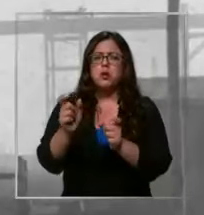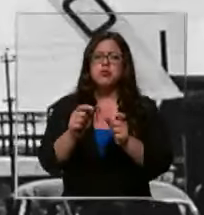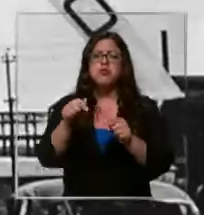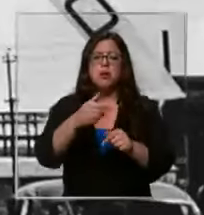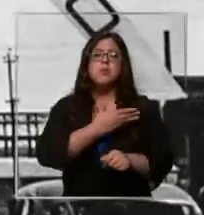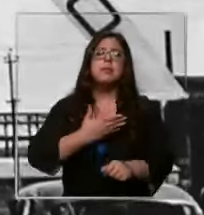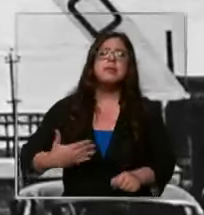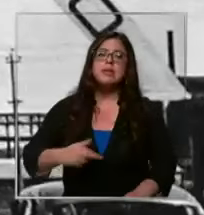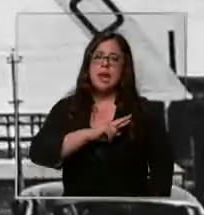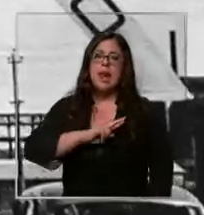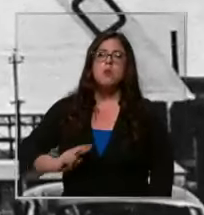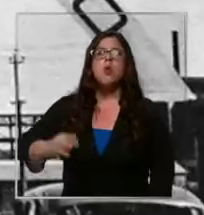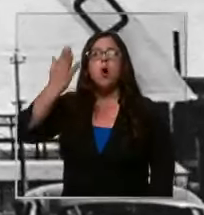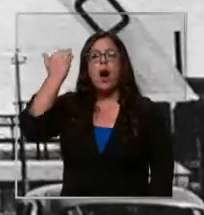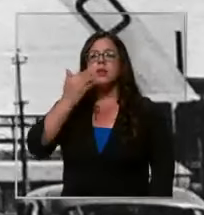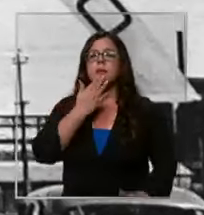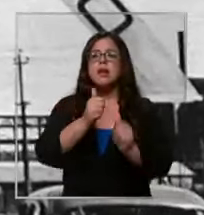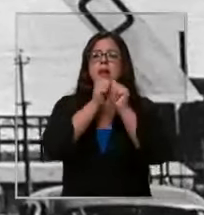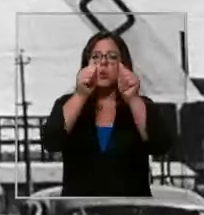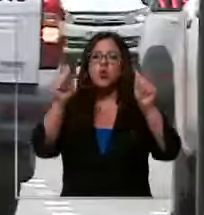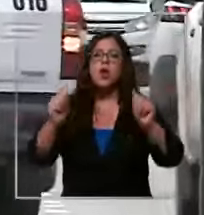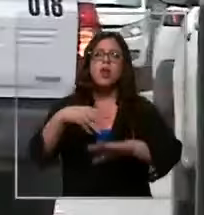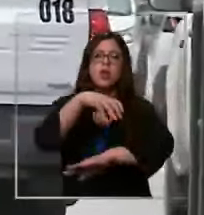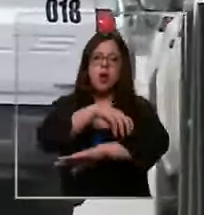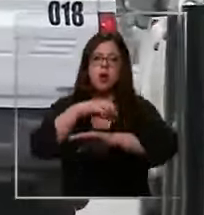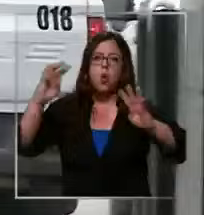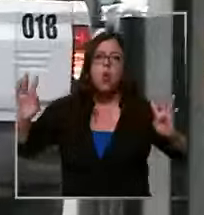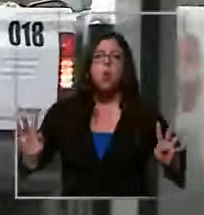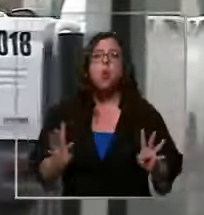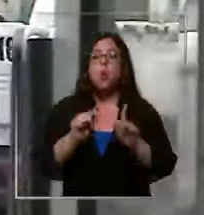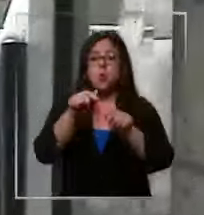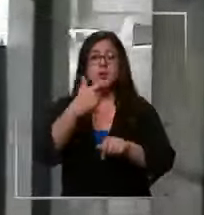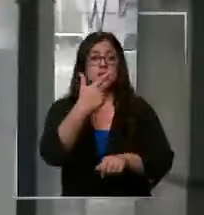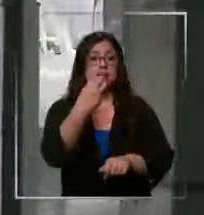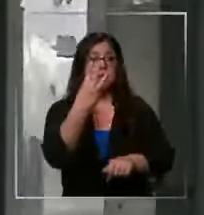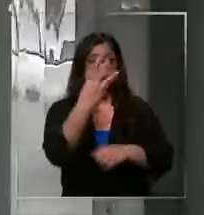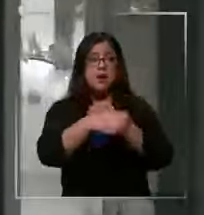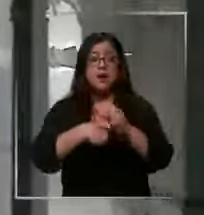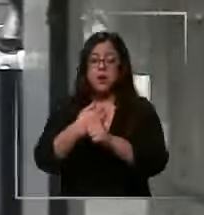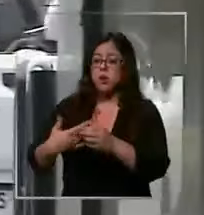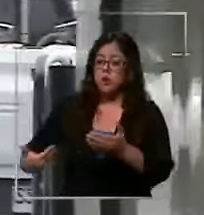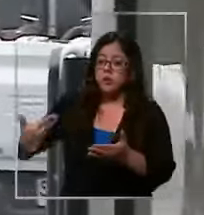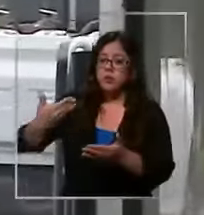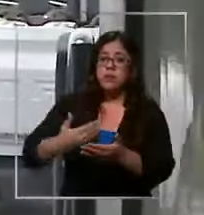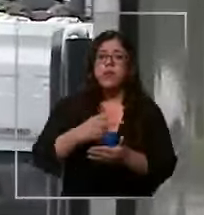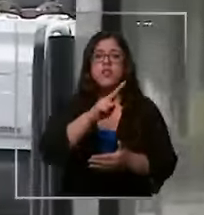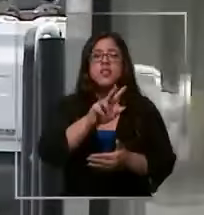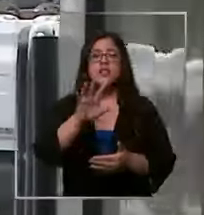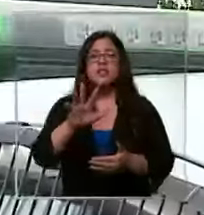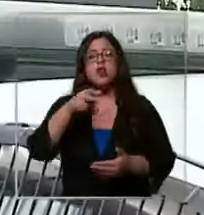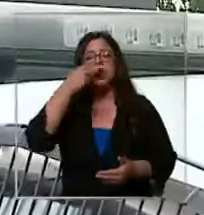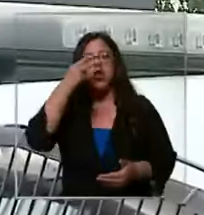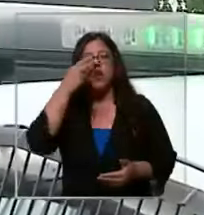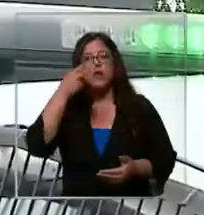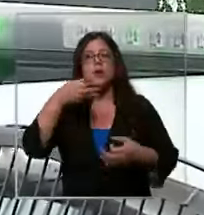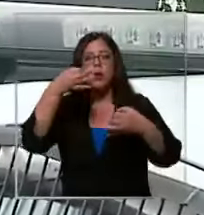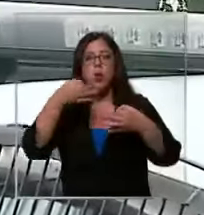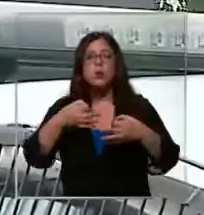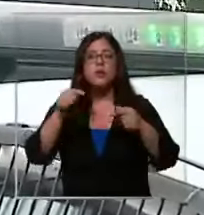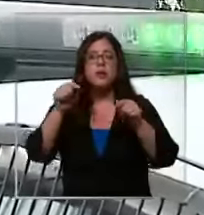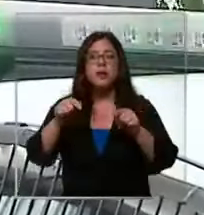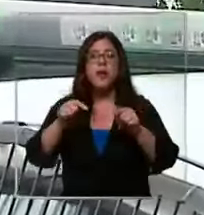República, todas las autoridades de la región. Han pasado 73 años desde ese 25 de noviembre en que la